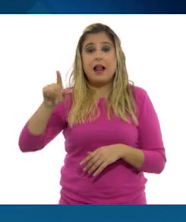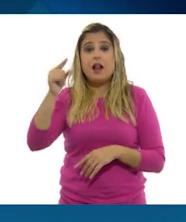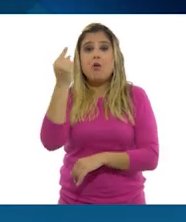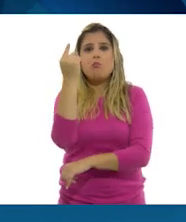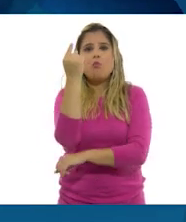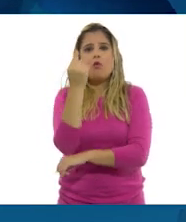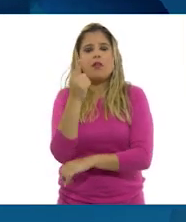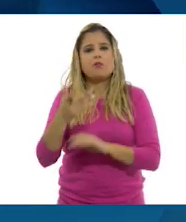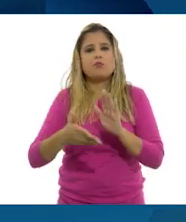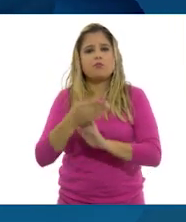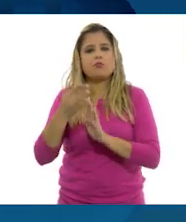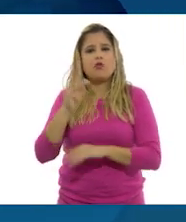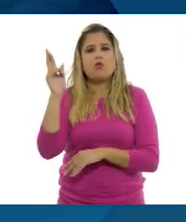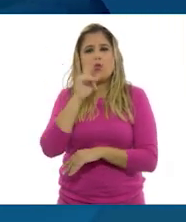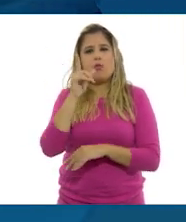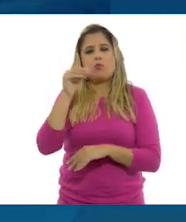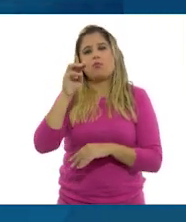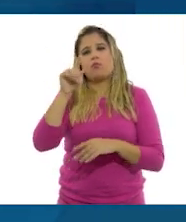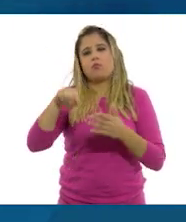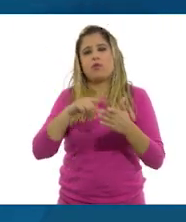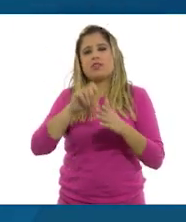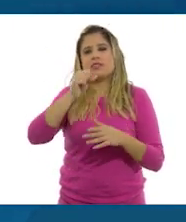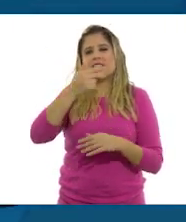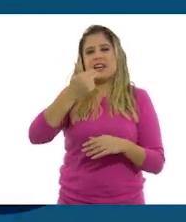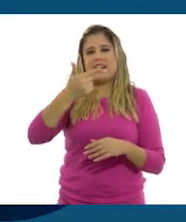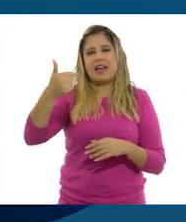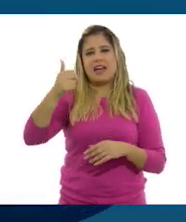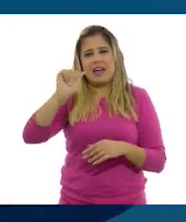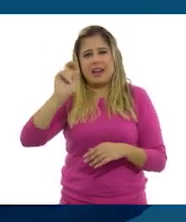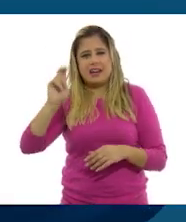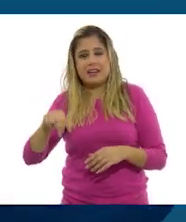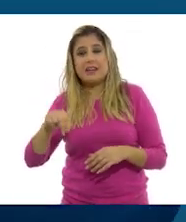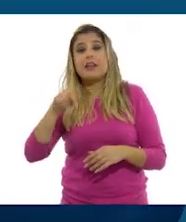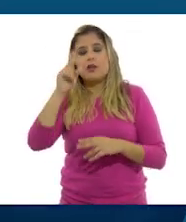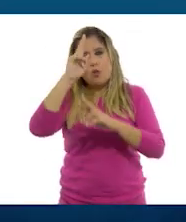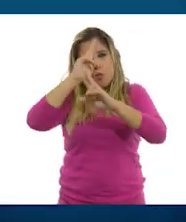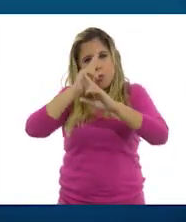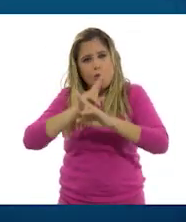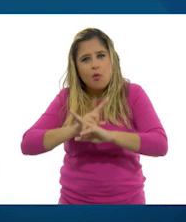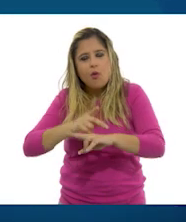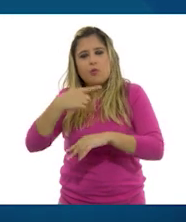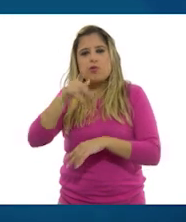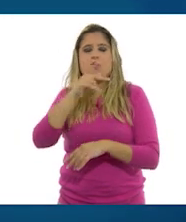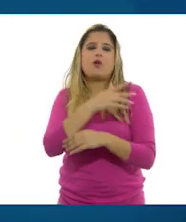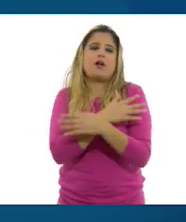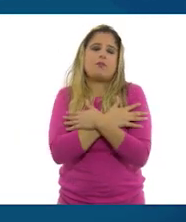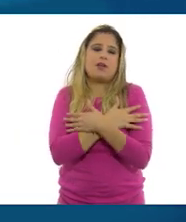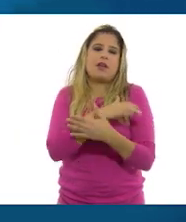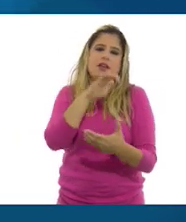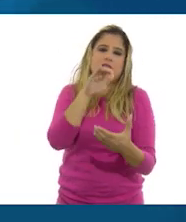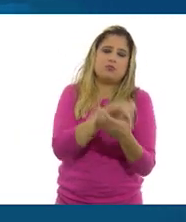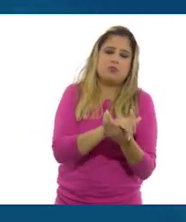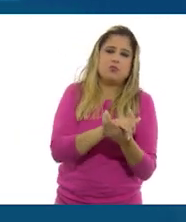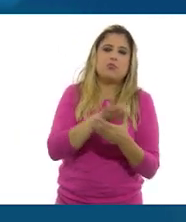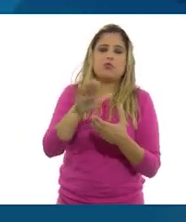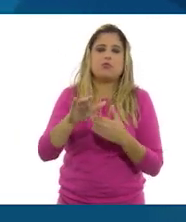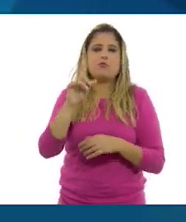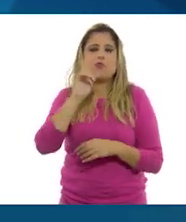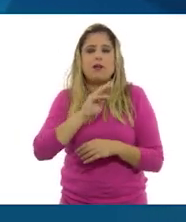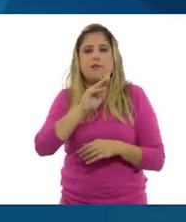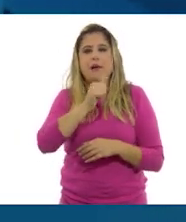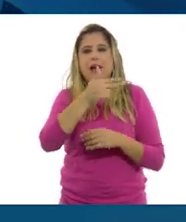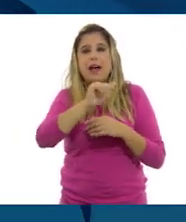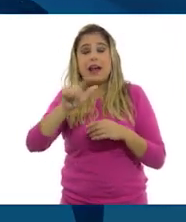construido por el emperador musulmán Shah Jahan, en memoria de su amada esposa Mumtaz Mahal,